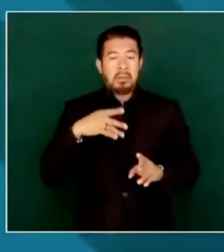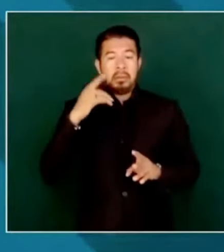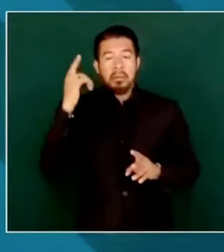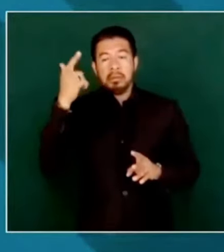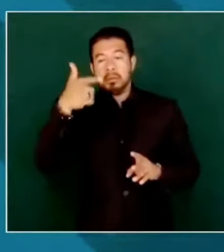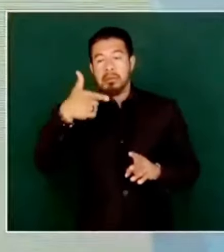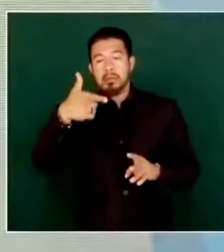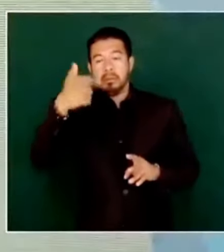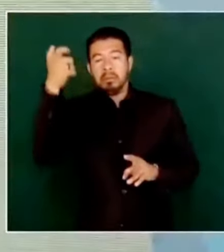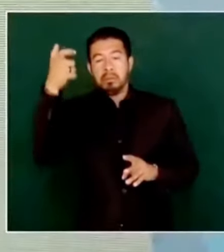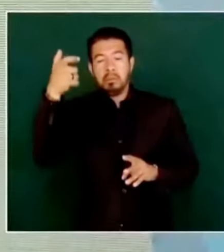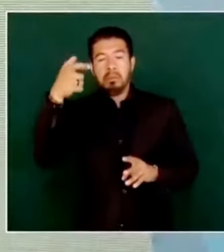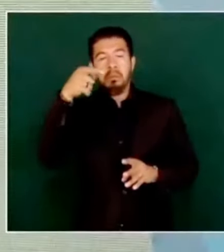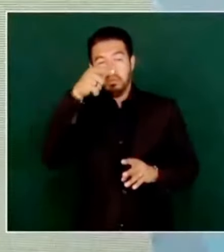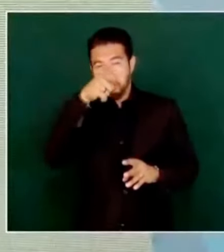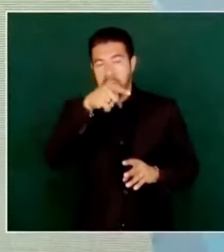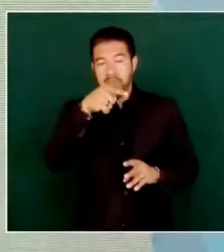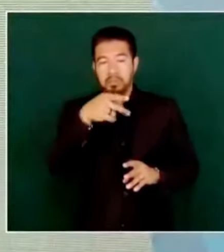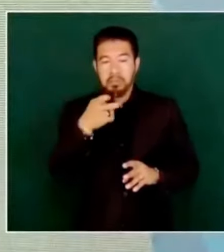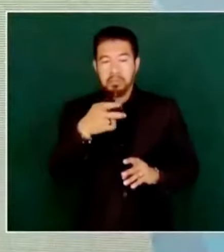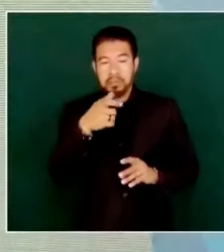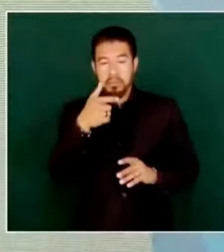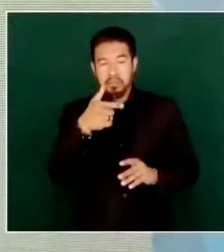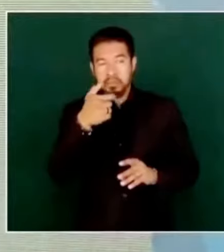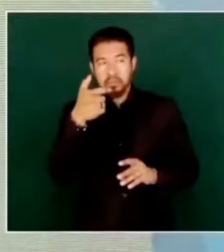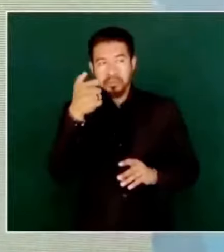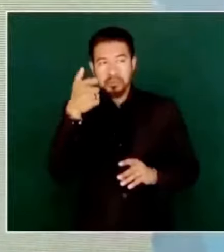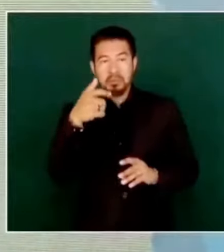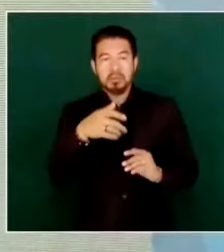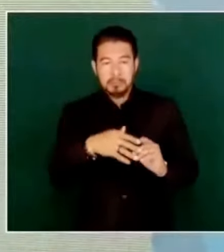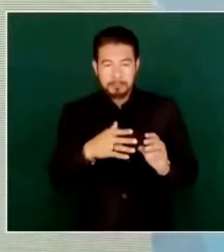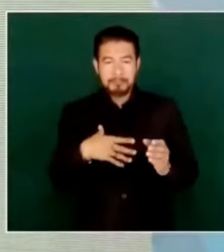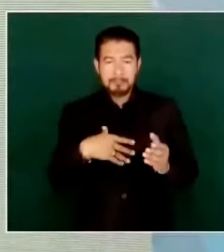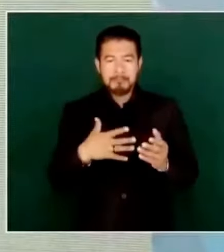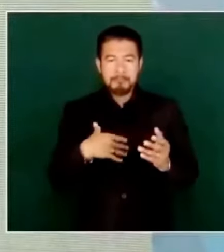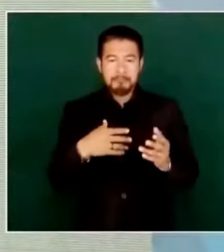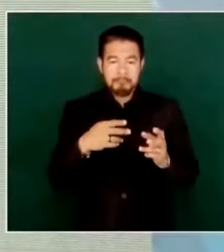y se ha hecho todo la investigación.